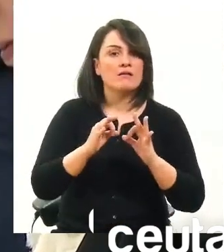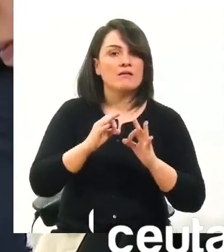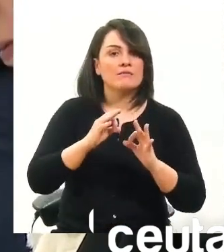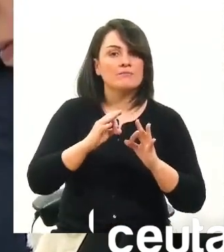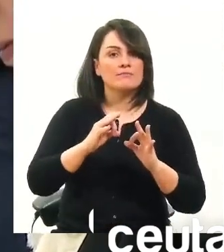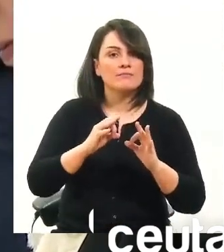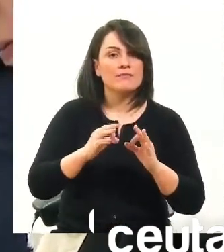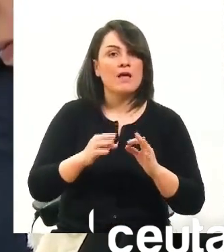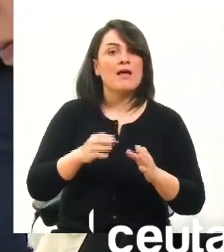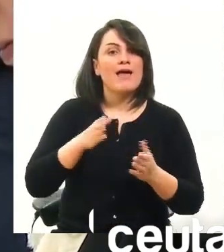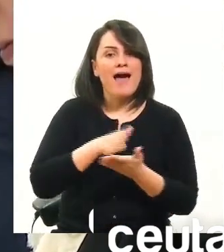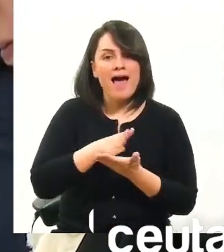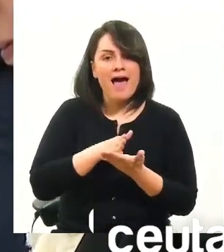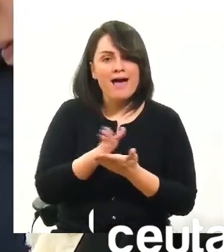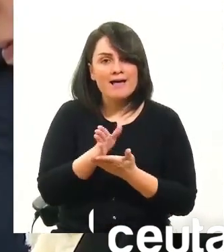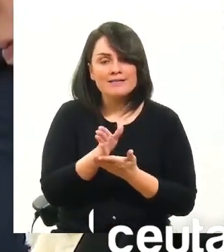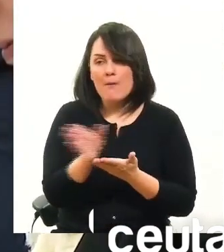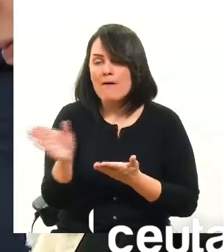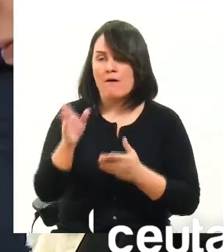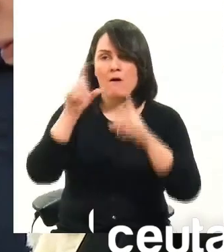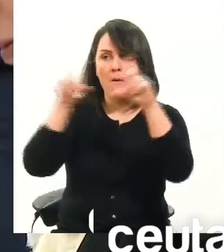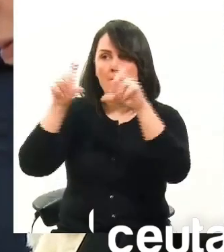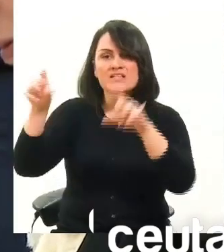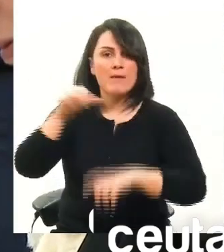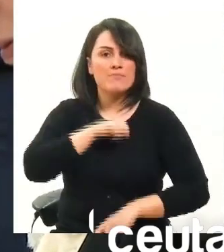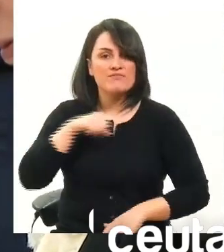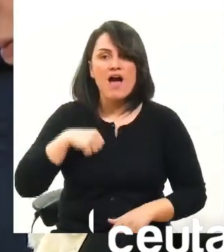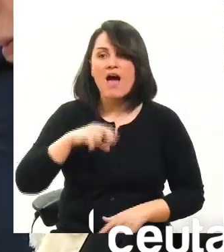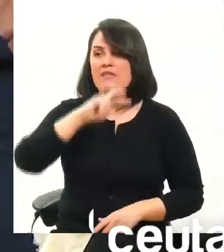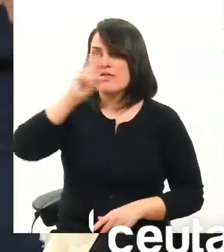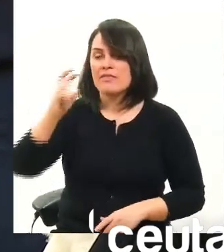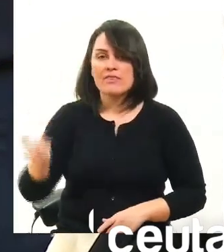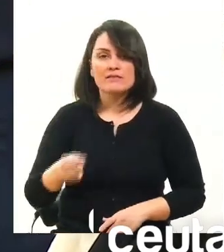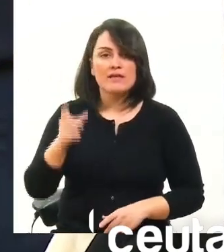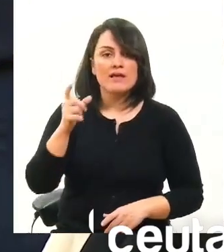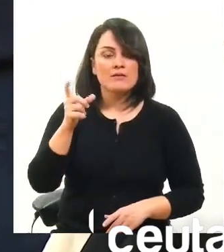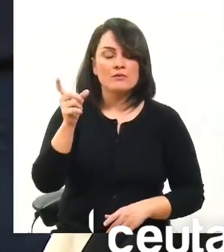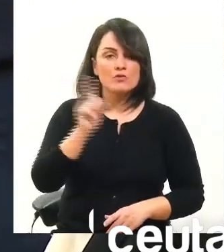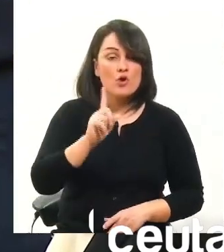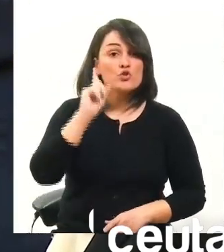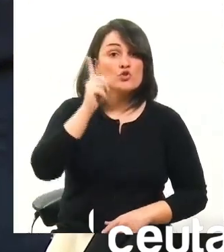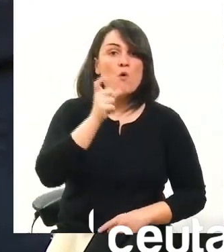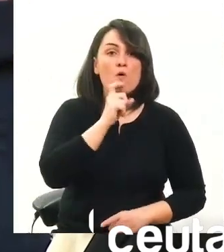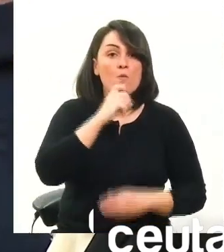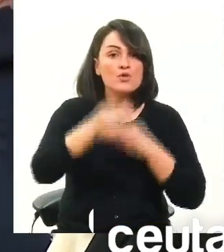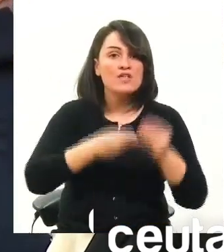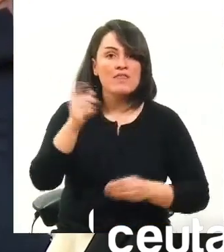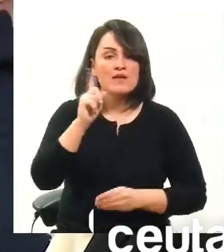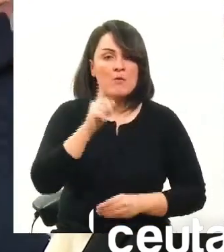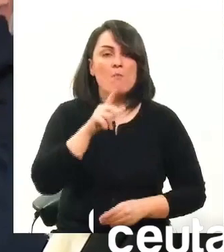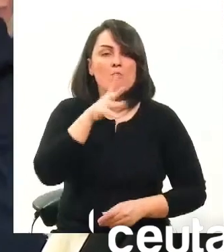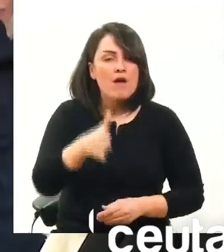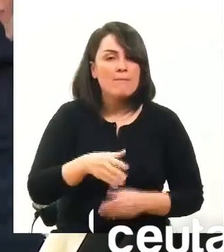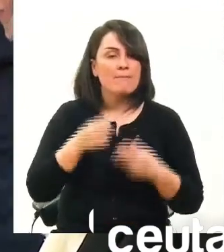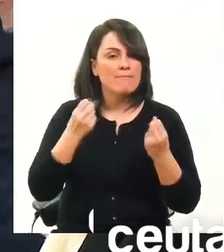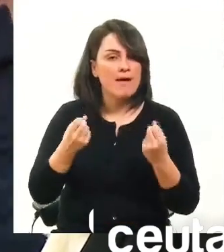de una empresa privada o la privatización de esas asinerias no lo que se debe pretender es que el centro esté a disposición de la barriada